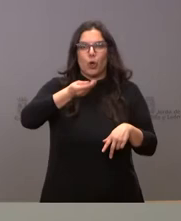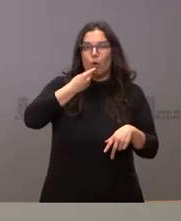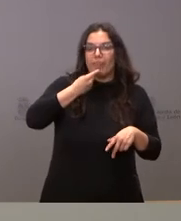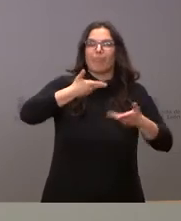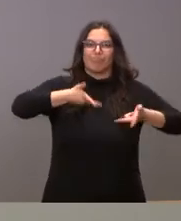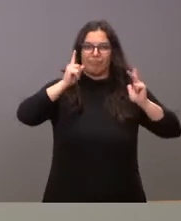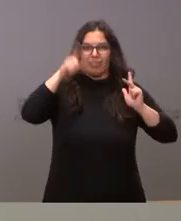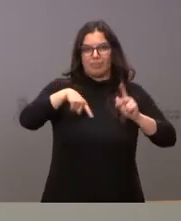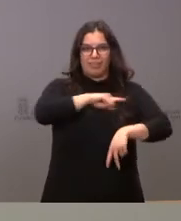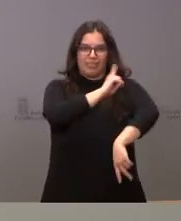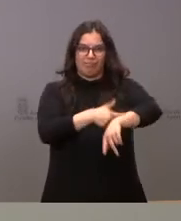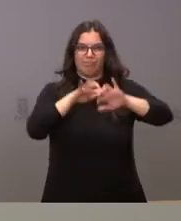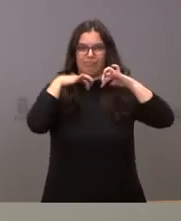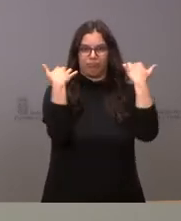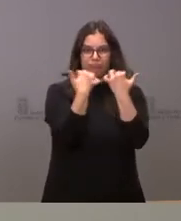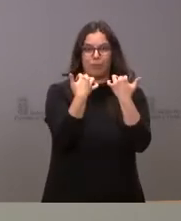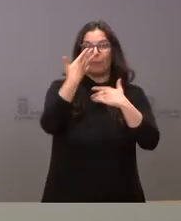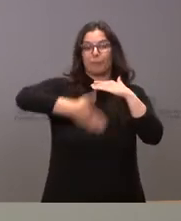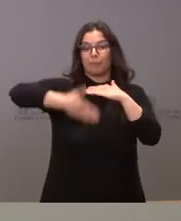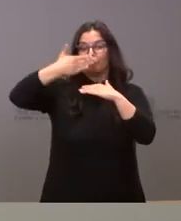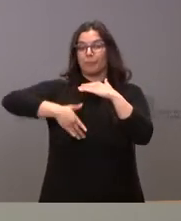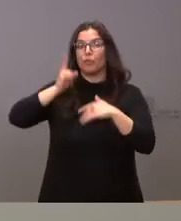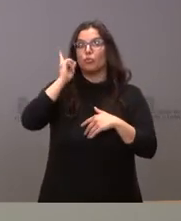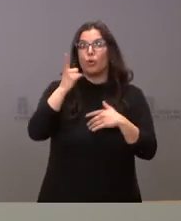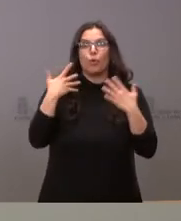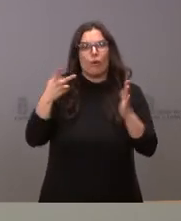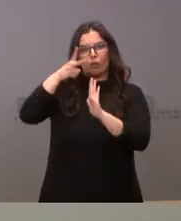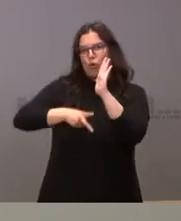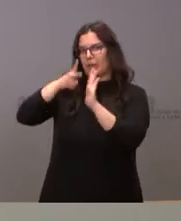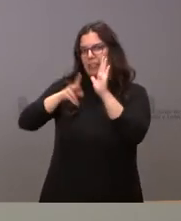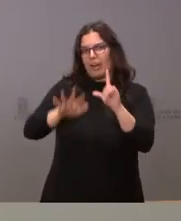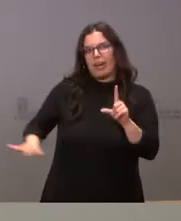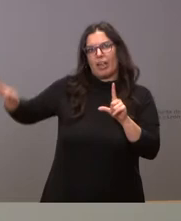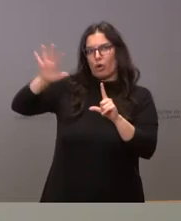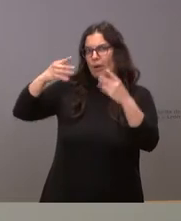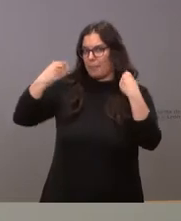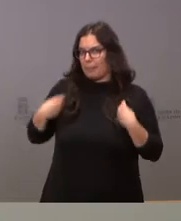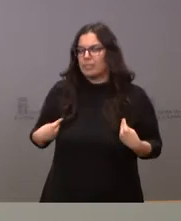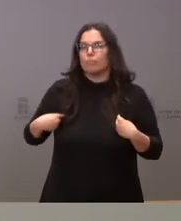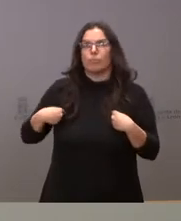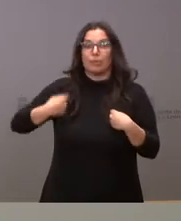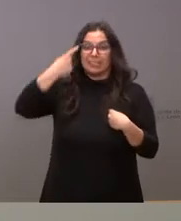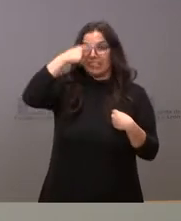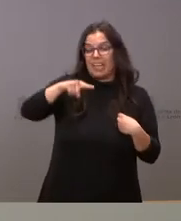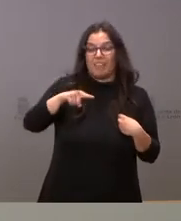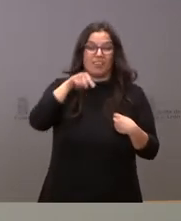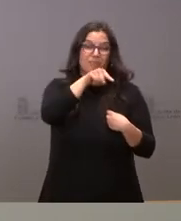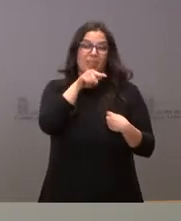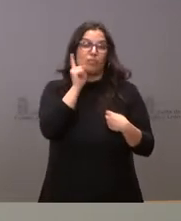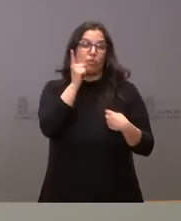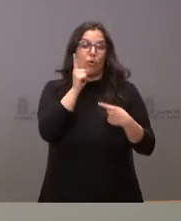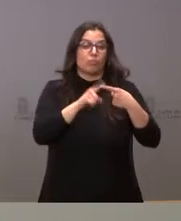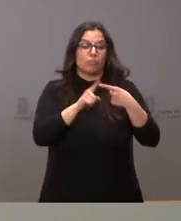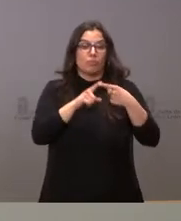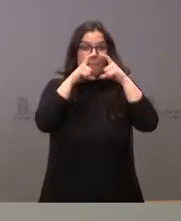deportivos. Las únicas restricciones que persisten son las de la normativa nacional, que básicamente, como saben ustedes, en estos recintos es, por un lado,